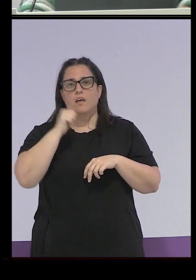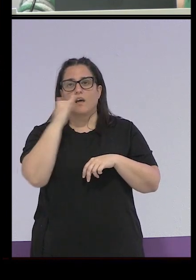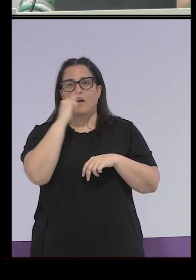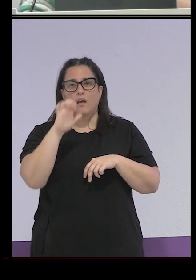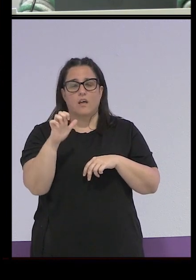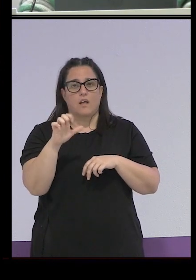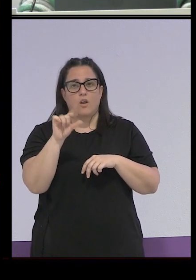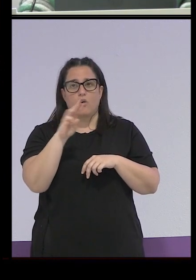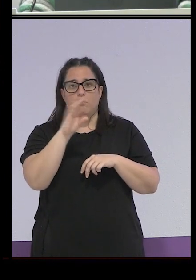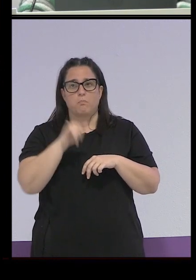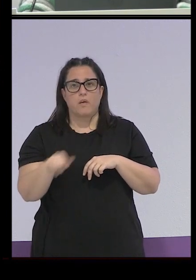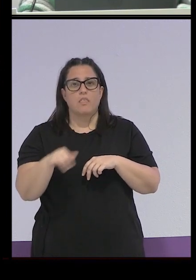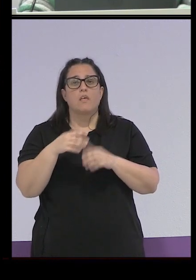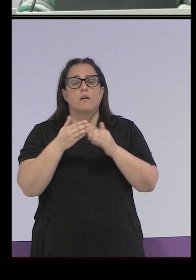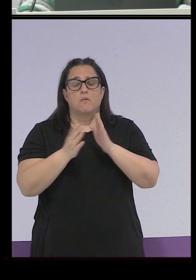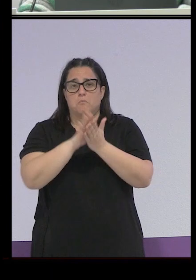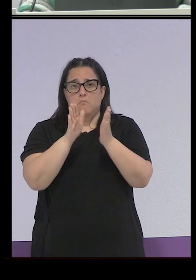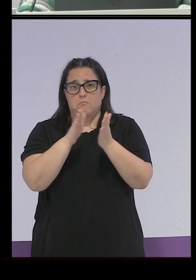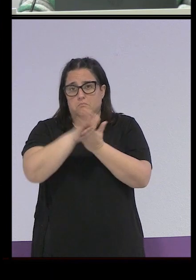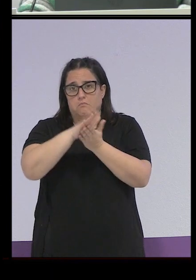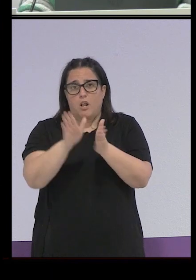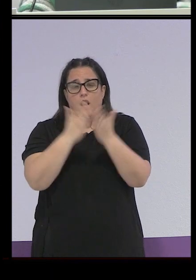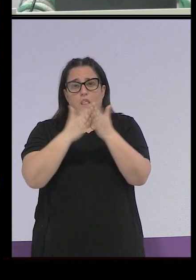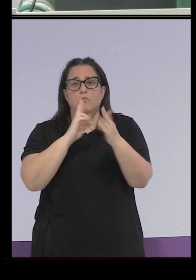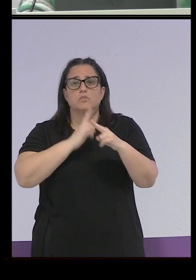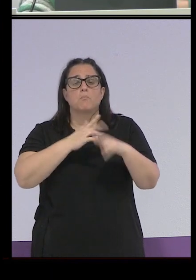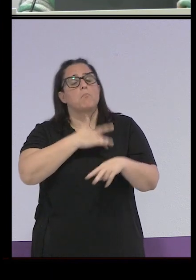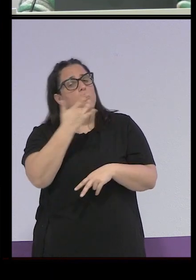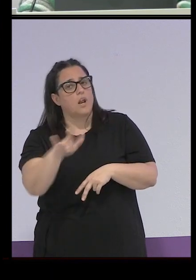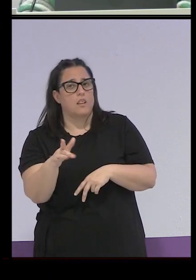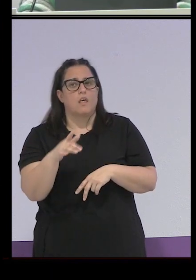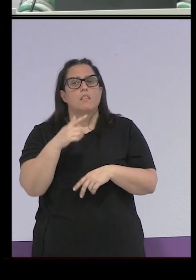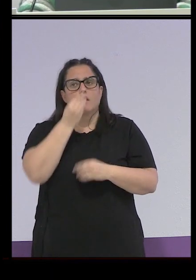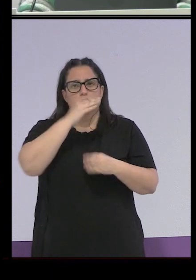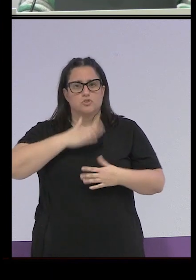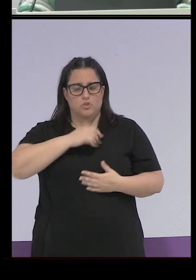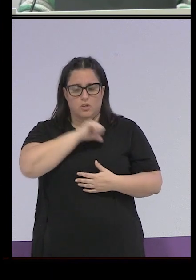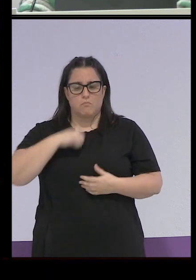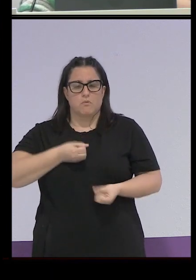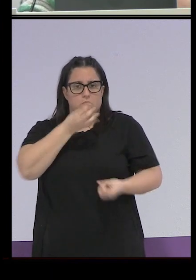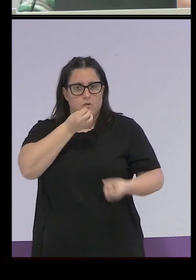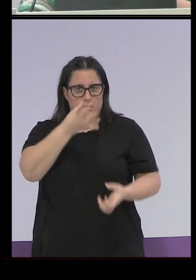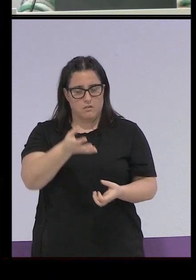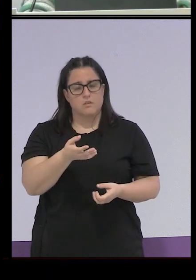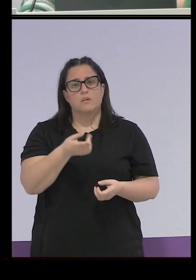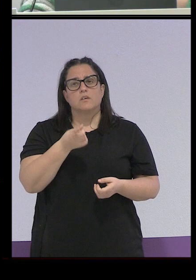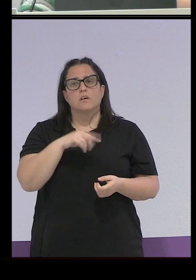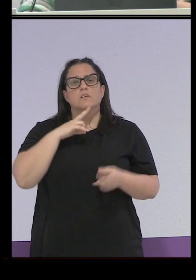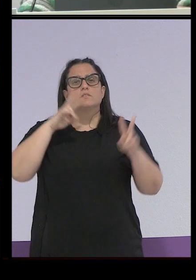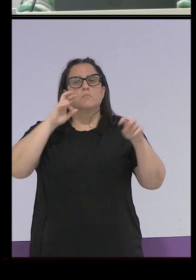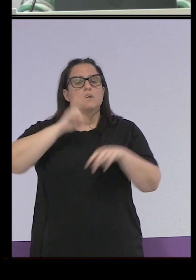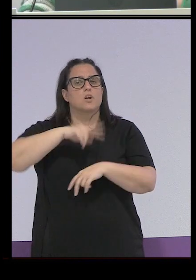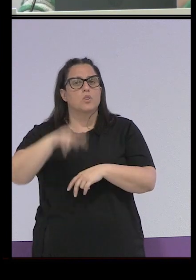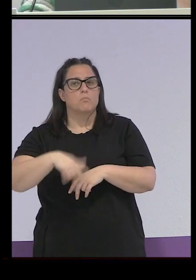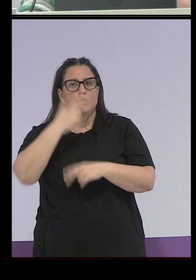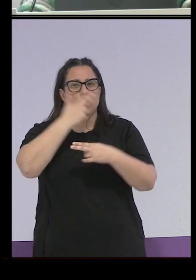publicar un libro que se llama Por Caridad donde también cuenta su historia le están dando muchas vueltas a que es esto del reconocimiento público que es